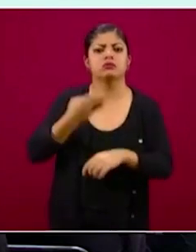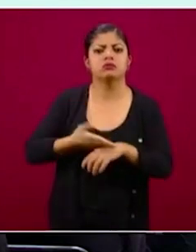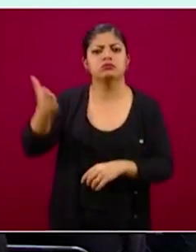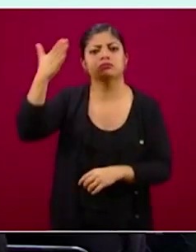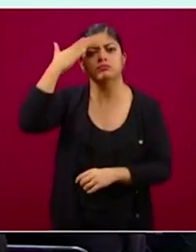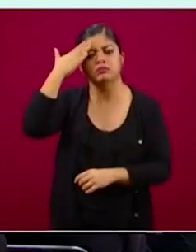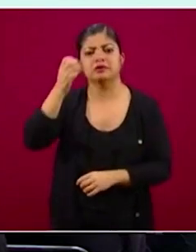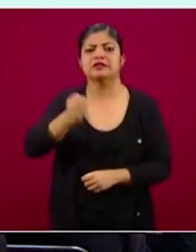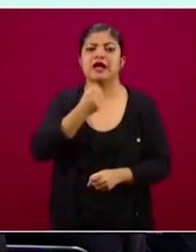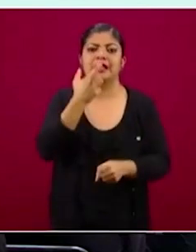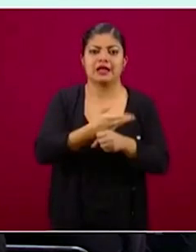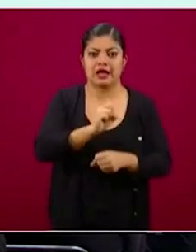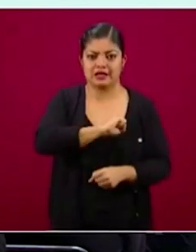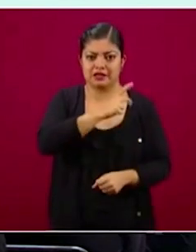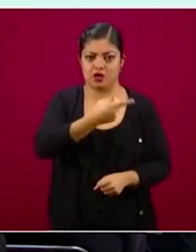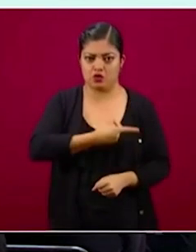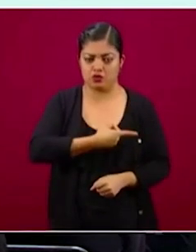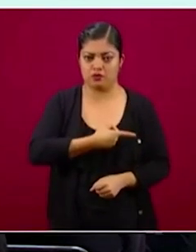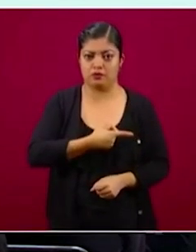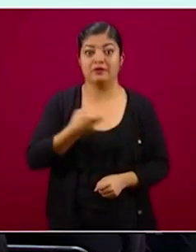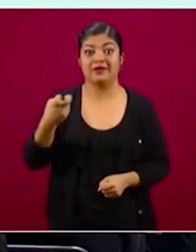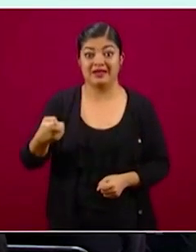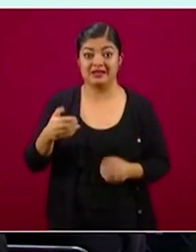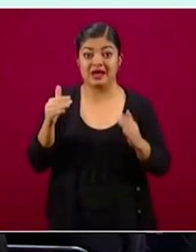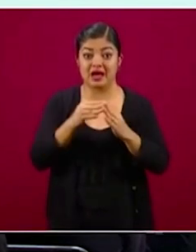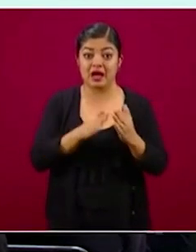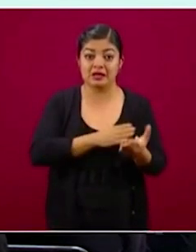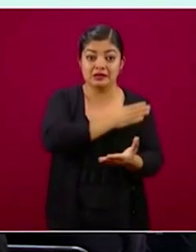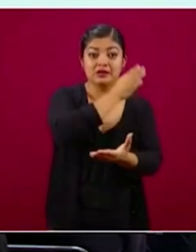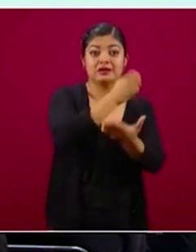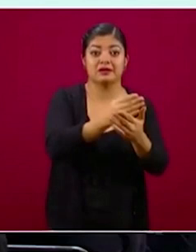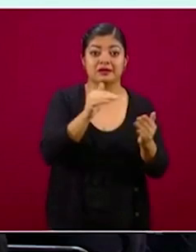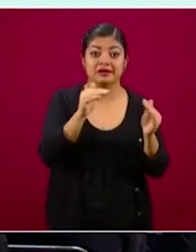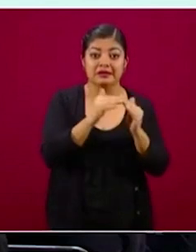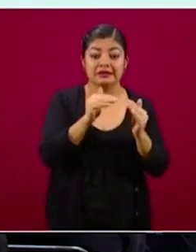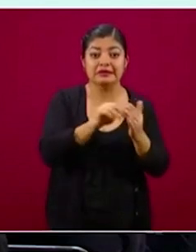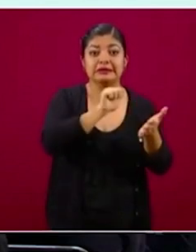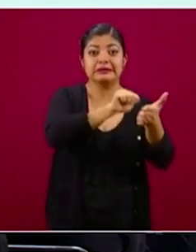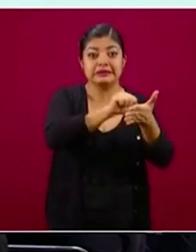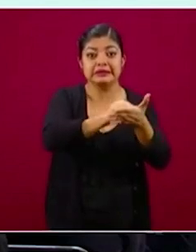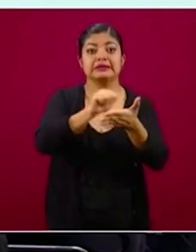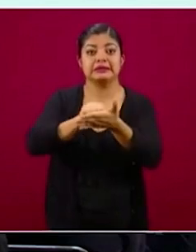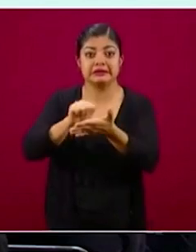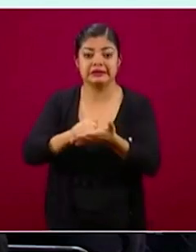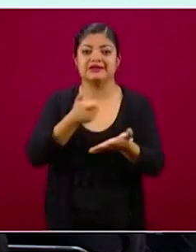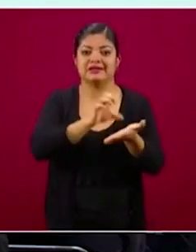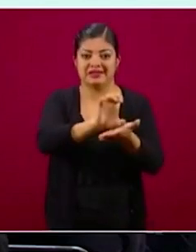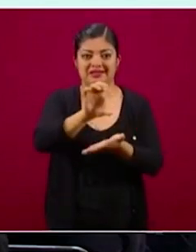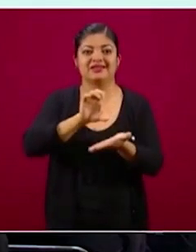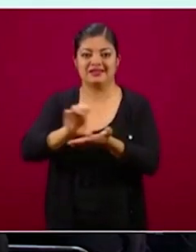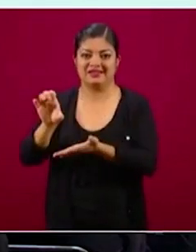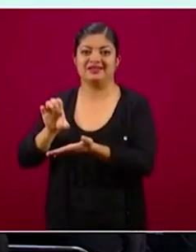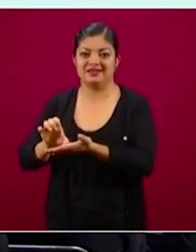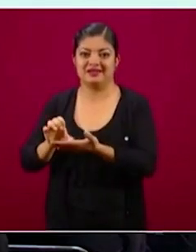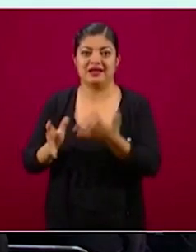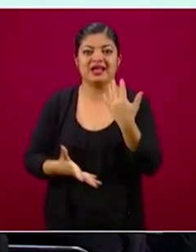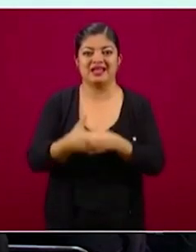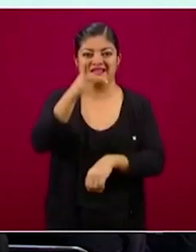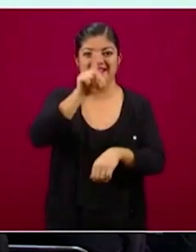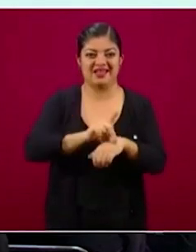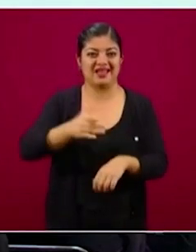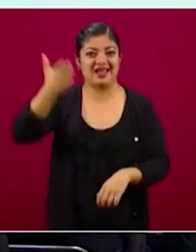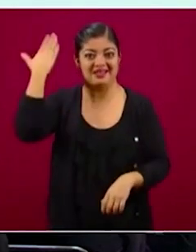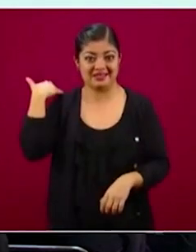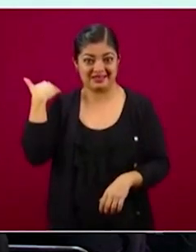Y esas entregas casa por casa a las personas que así lo necesitaron, de lo que venimos a compartir hace 15 días,